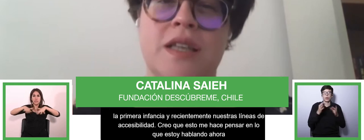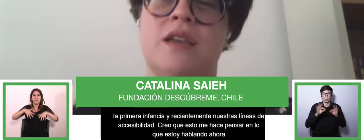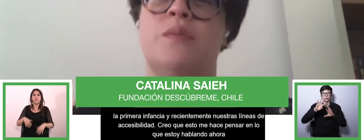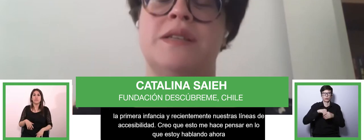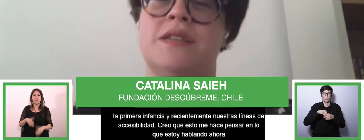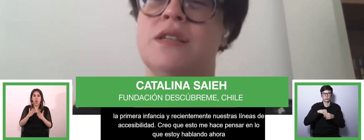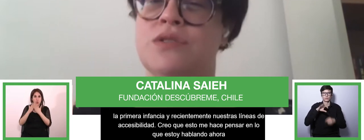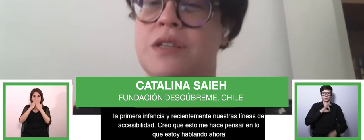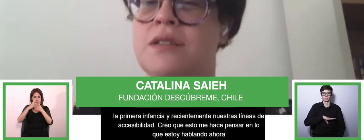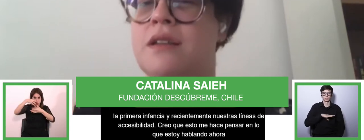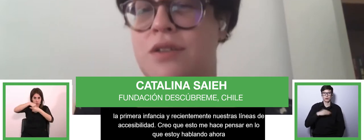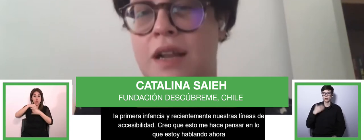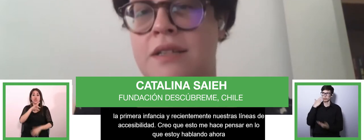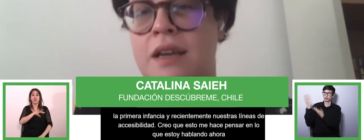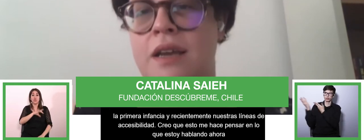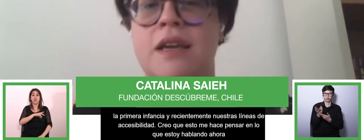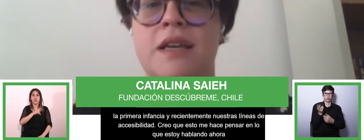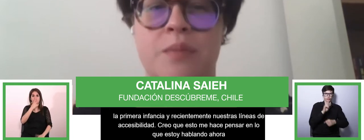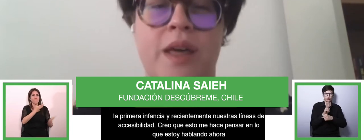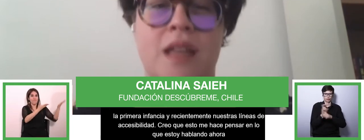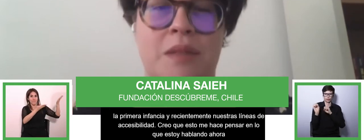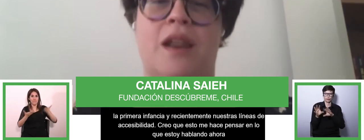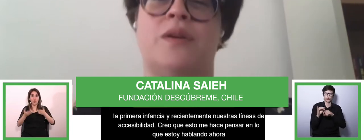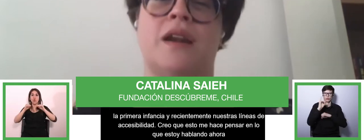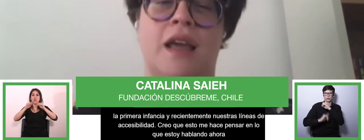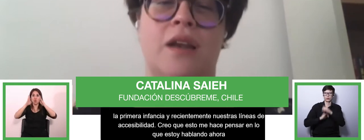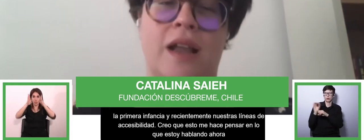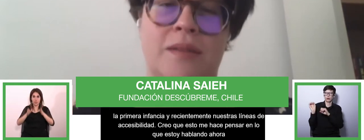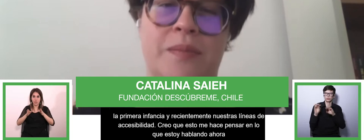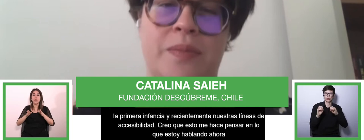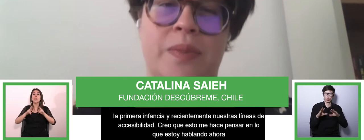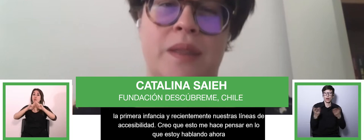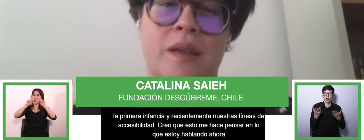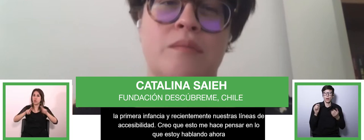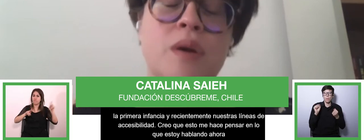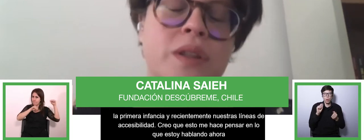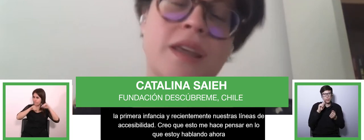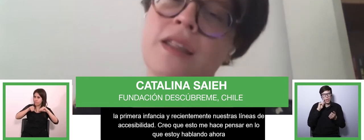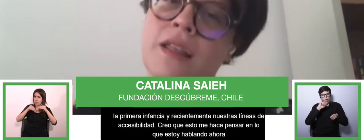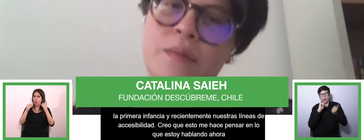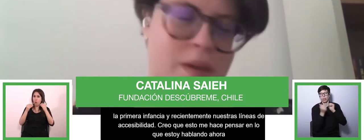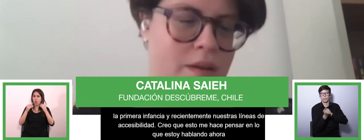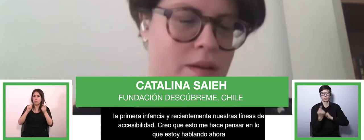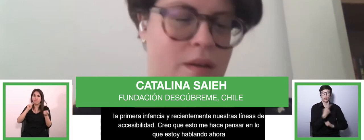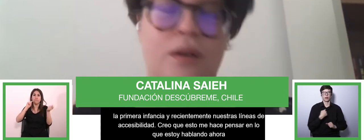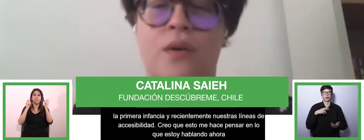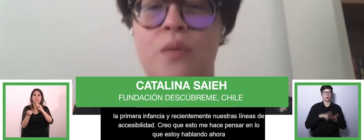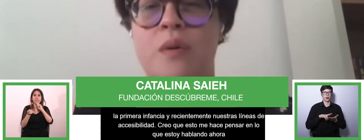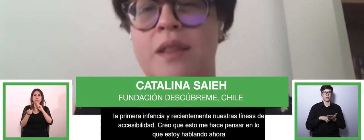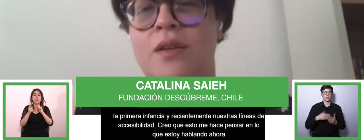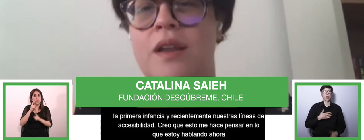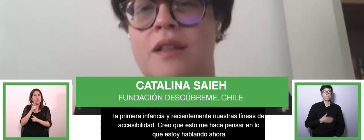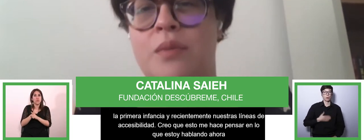de formadores y trayendo experiencias exitosas internacionales que se puedan adaptar a nuestra realidad local. Me gustaría detenerme